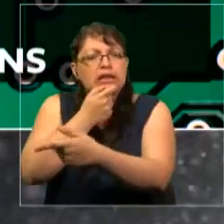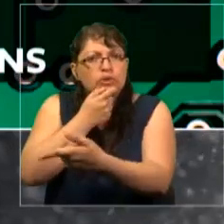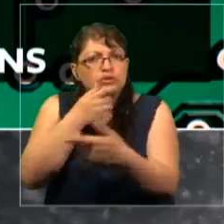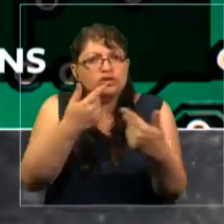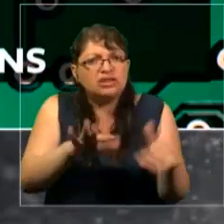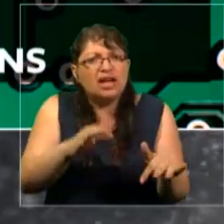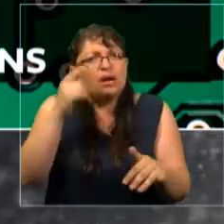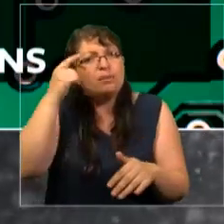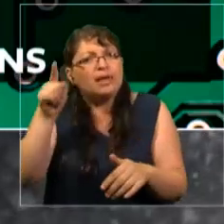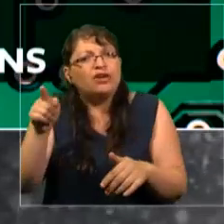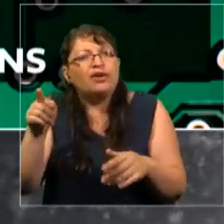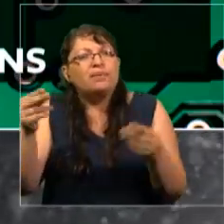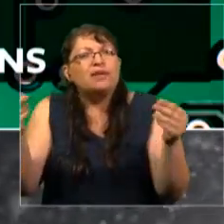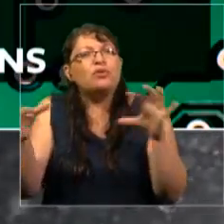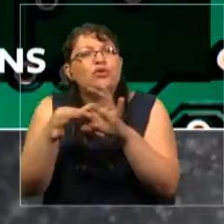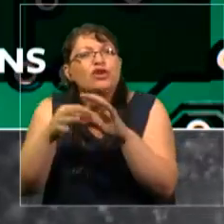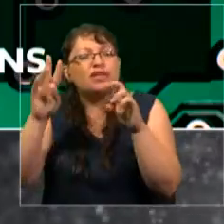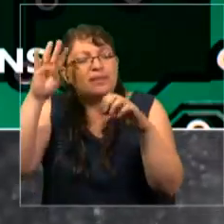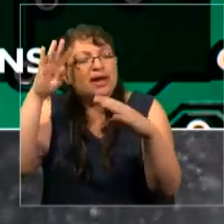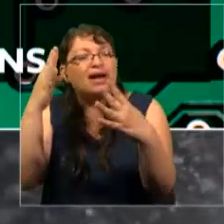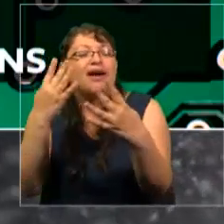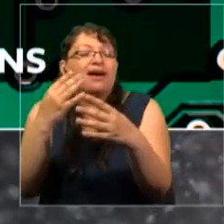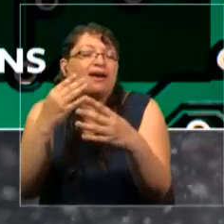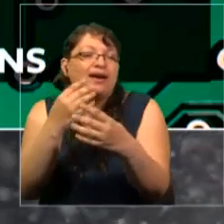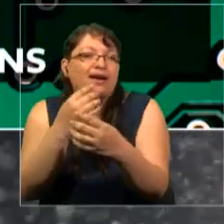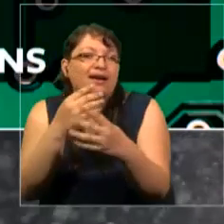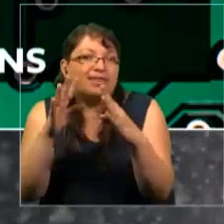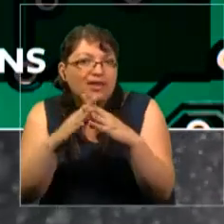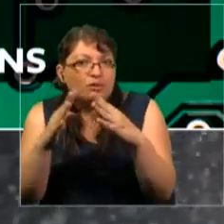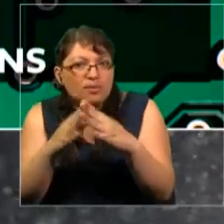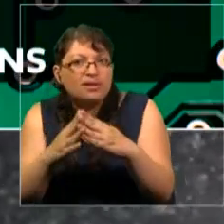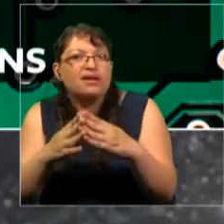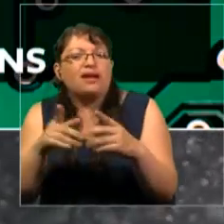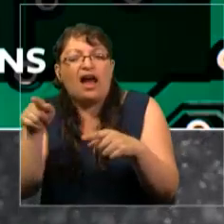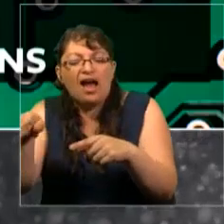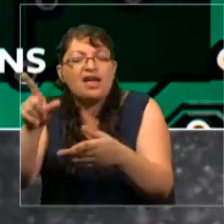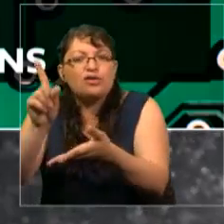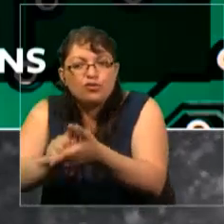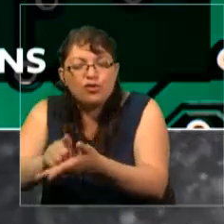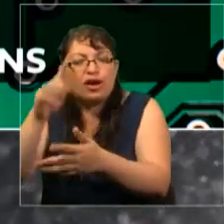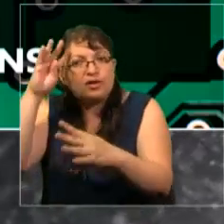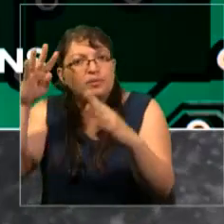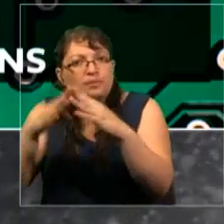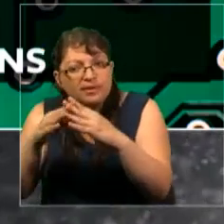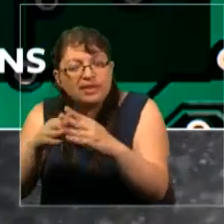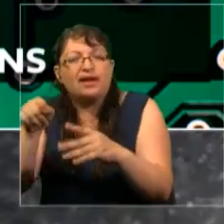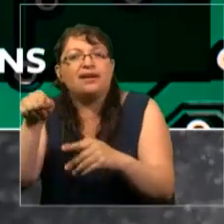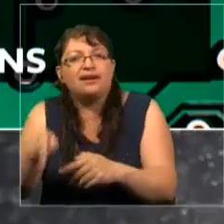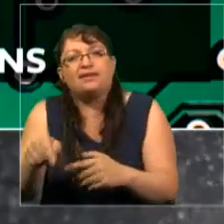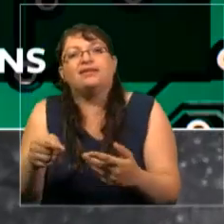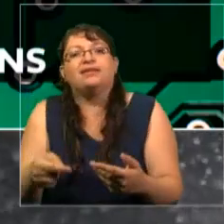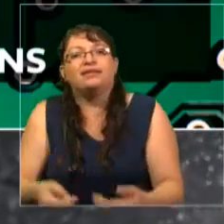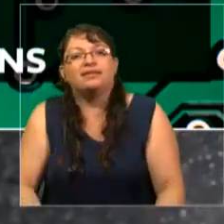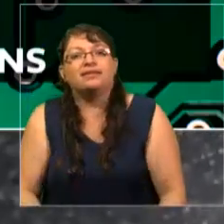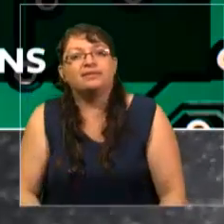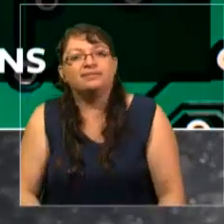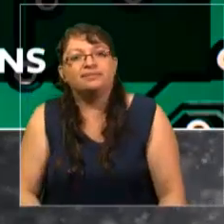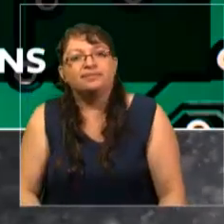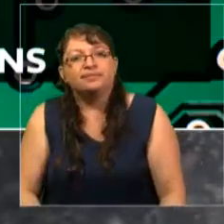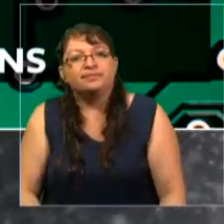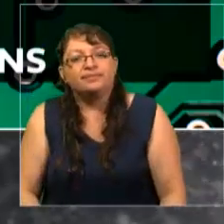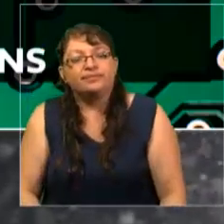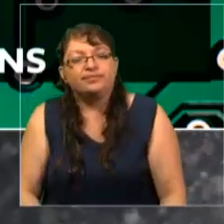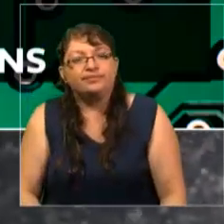que está militarizado, viene de los complejos industriales militares, viene de los